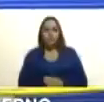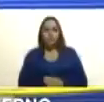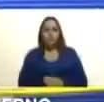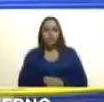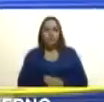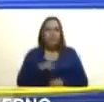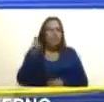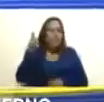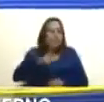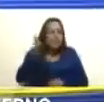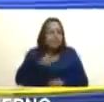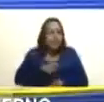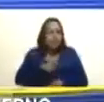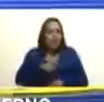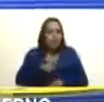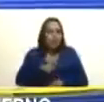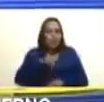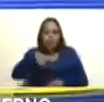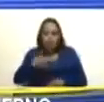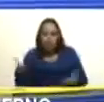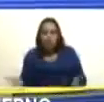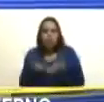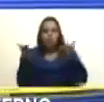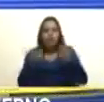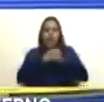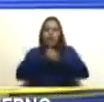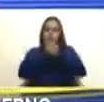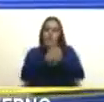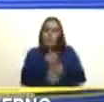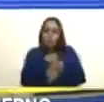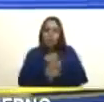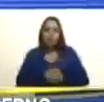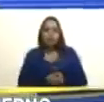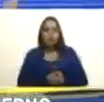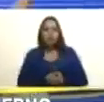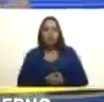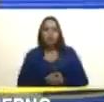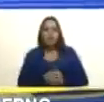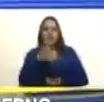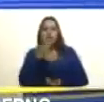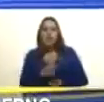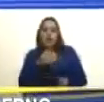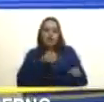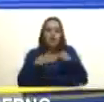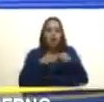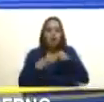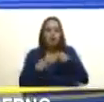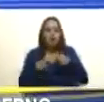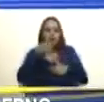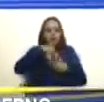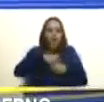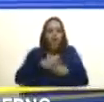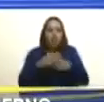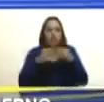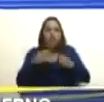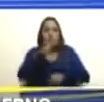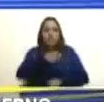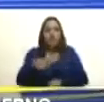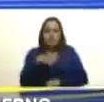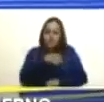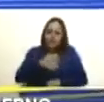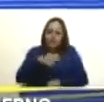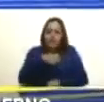necesaria para estimular el amor que debe movernos a todos y a todas el amor